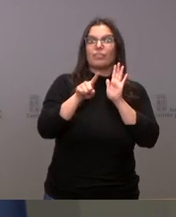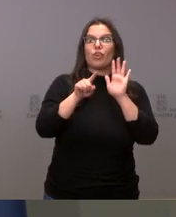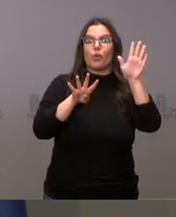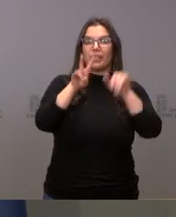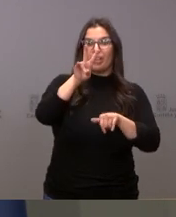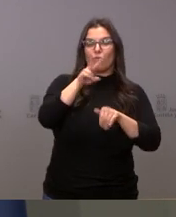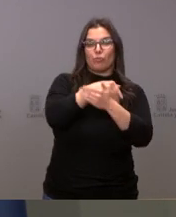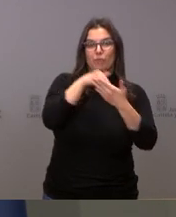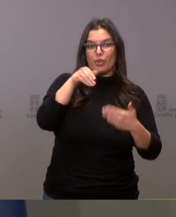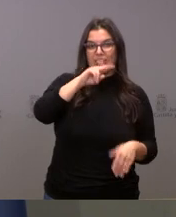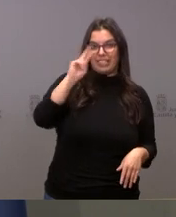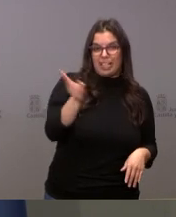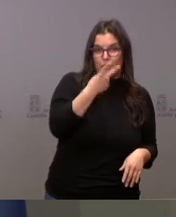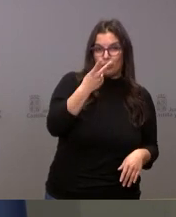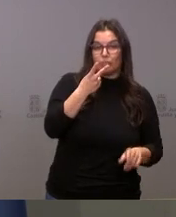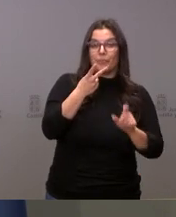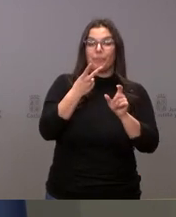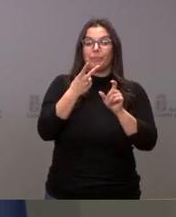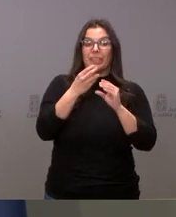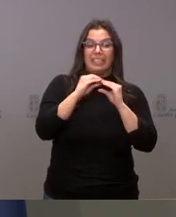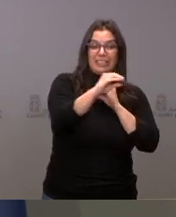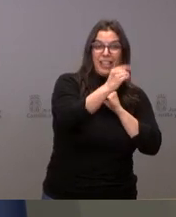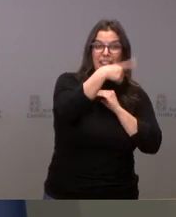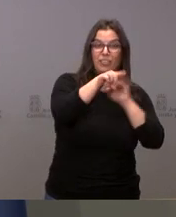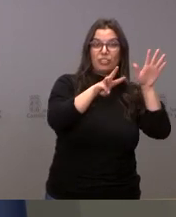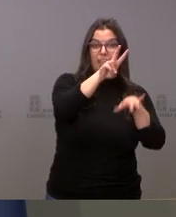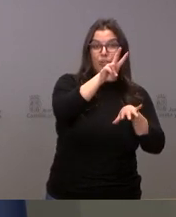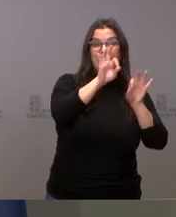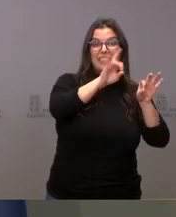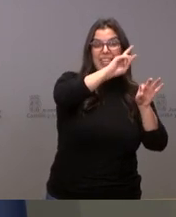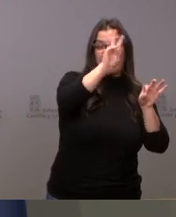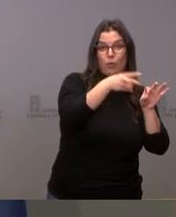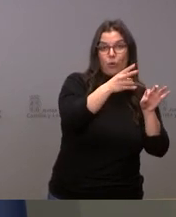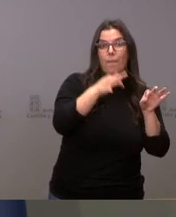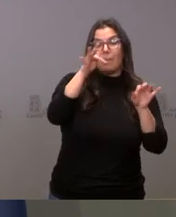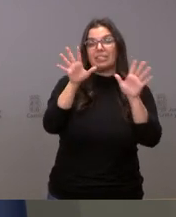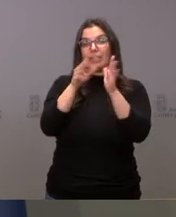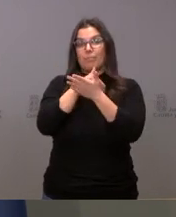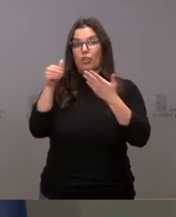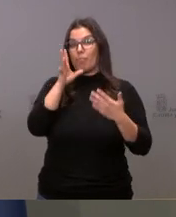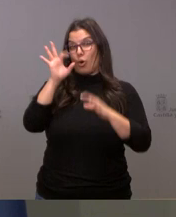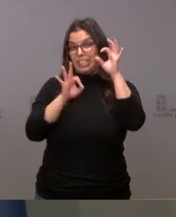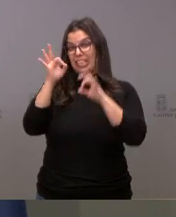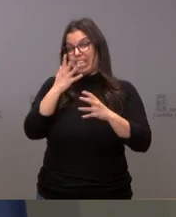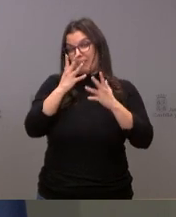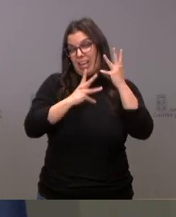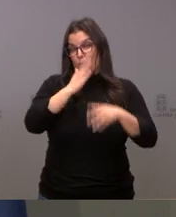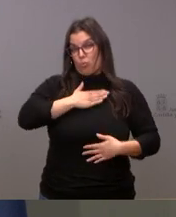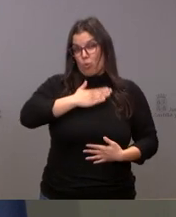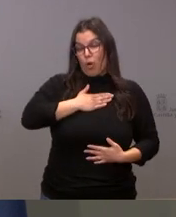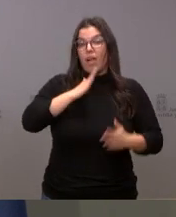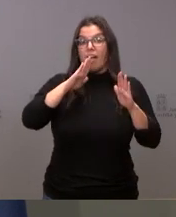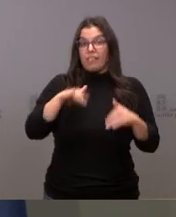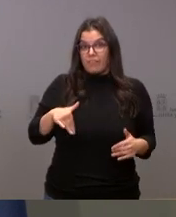euros, 182 que era la deuda, más 10 millones de intereses. Finalmente, la cifra